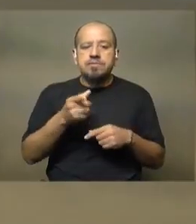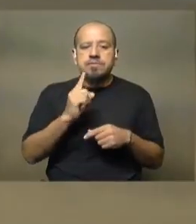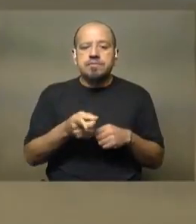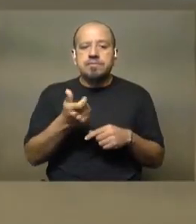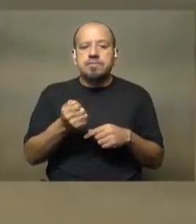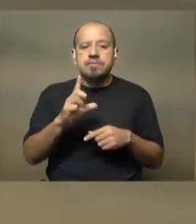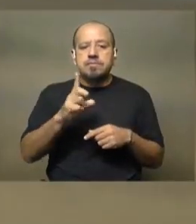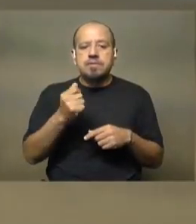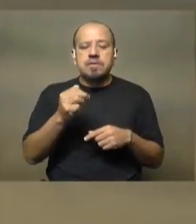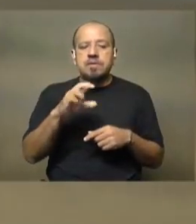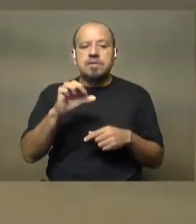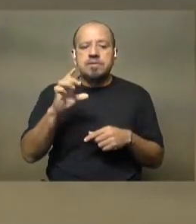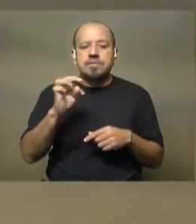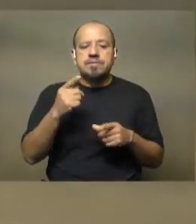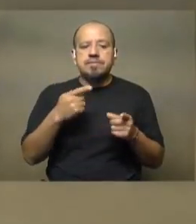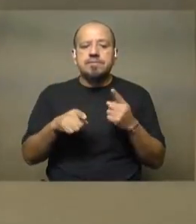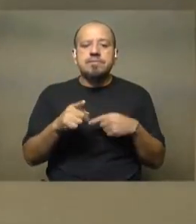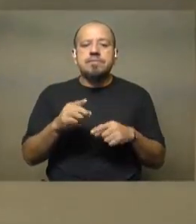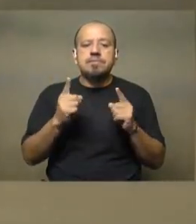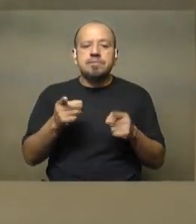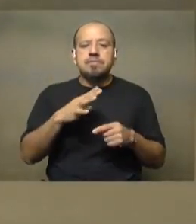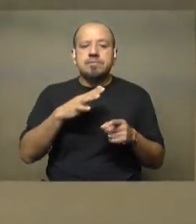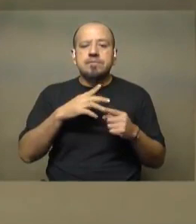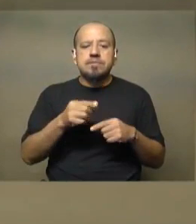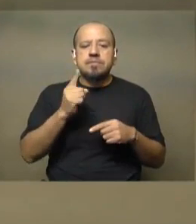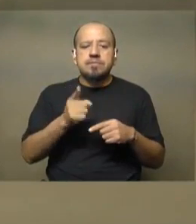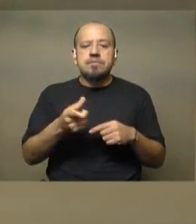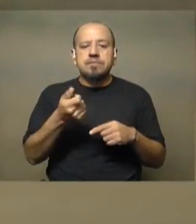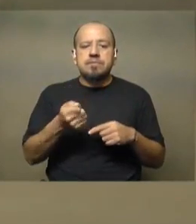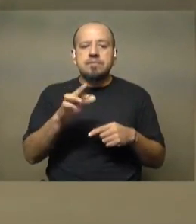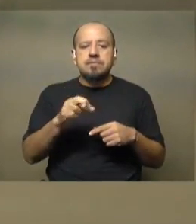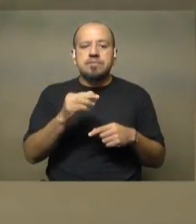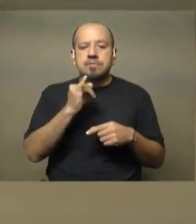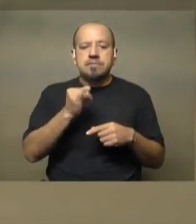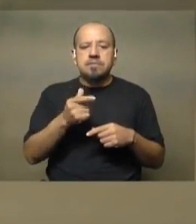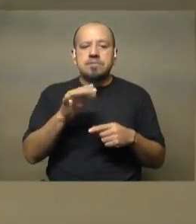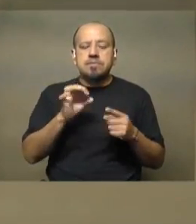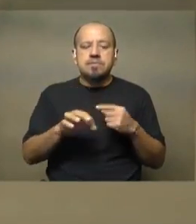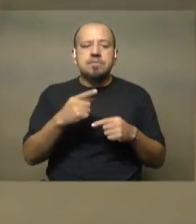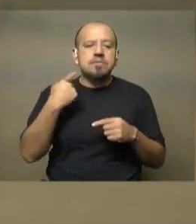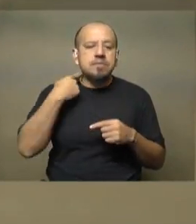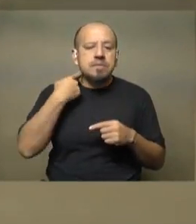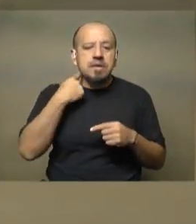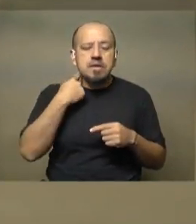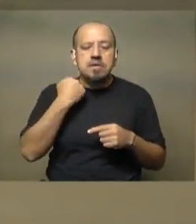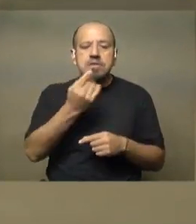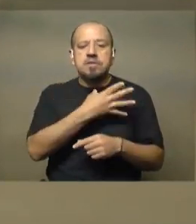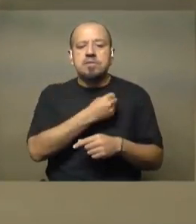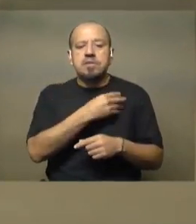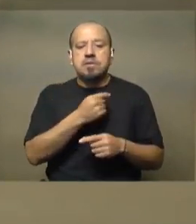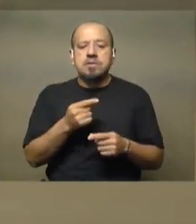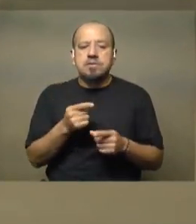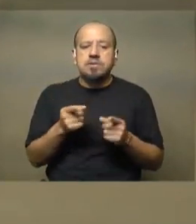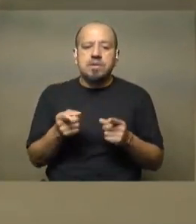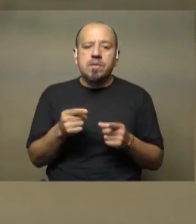son las aves negras acuáticas. También tenemos garzas, diversas especies de garzas como la garza gris o la garza blanca y